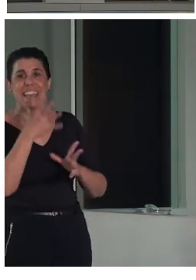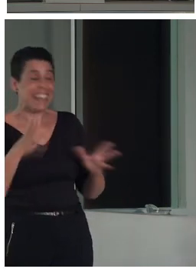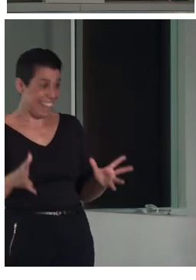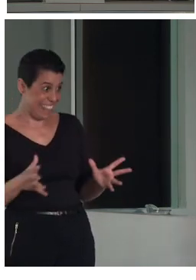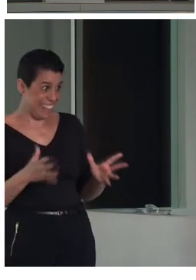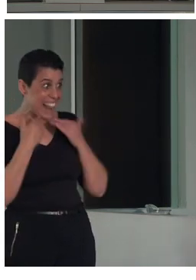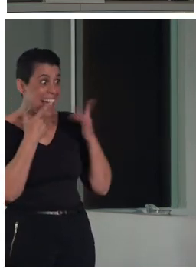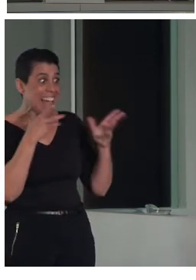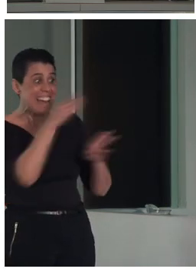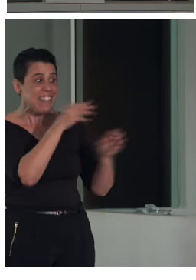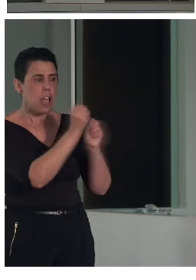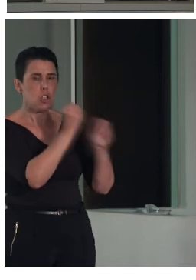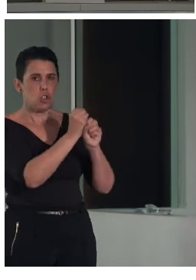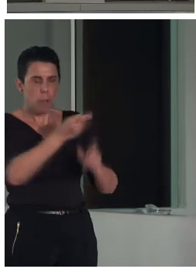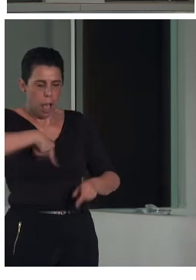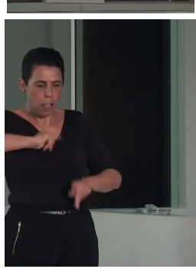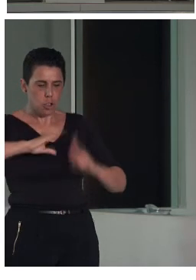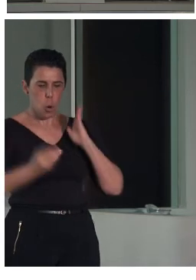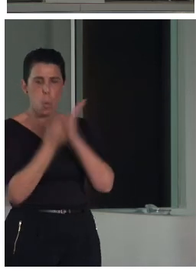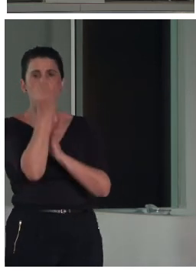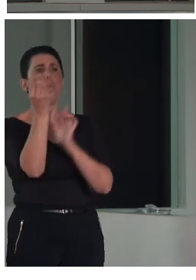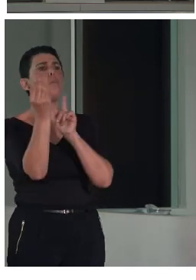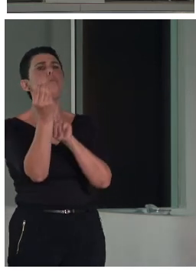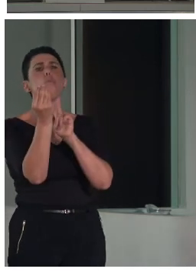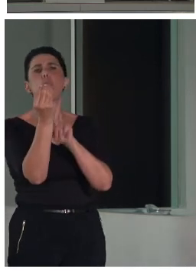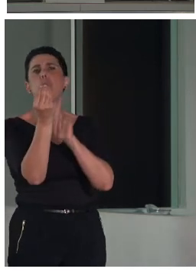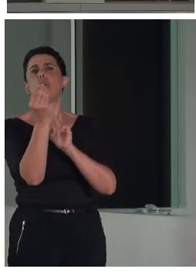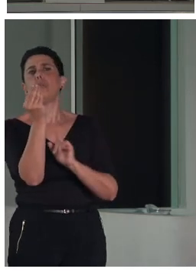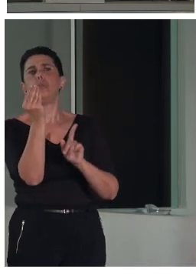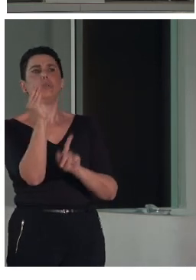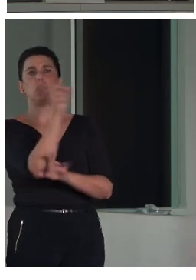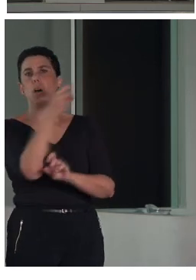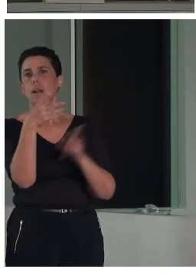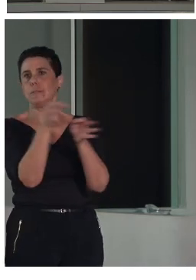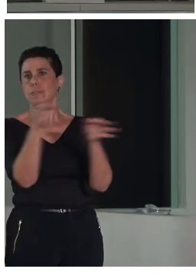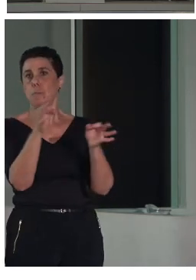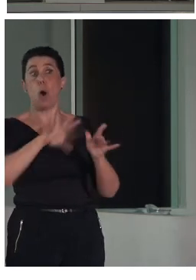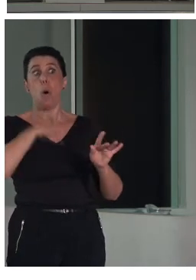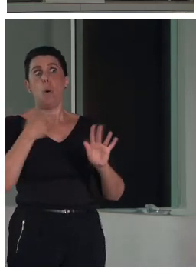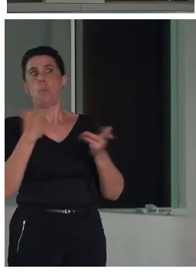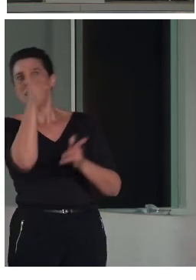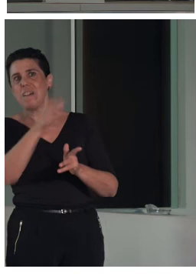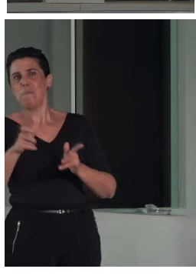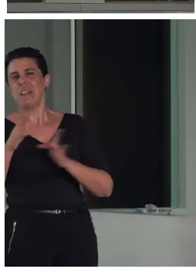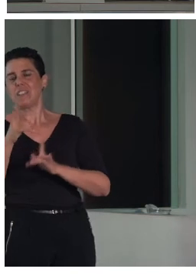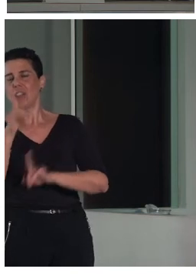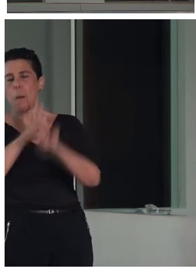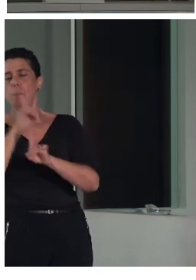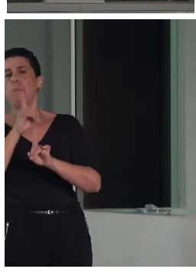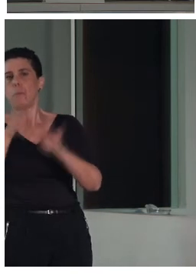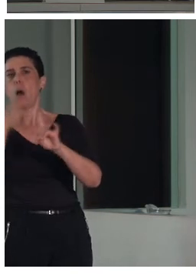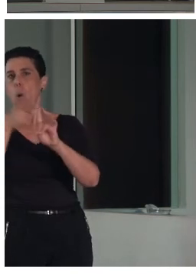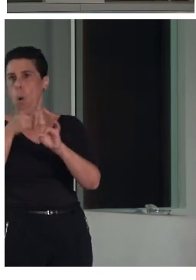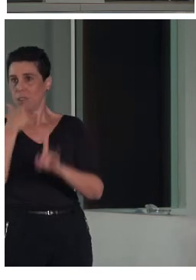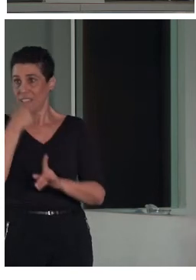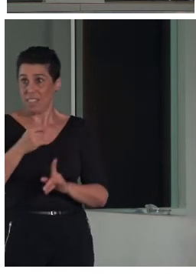que efectivamente puedan utilizarse por personas con mayores dificultades y entonces las personas de apoyo tienen esa función